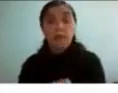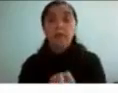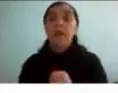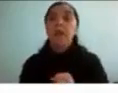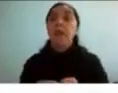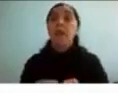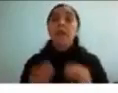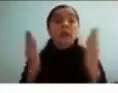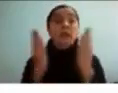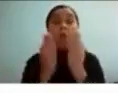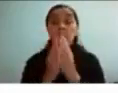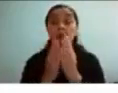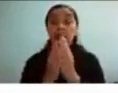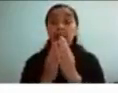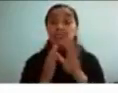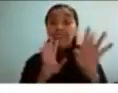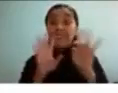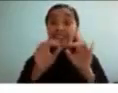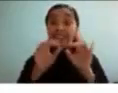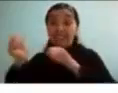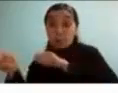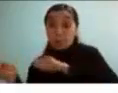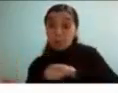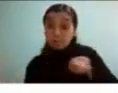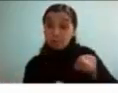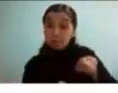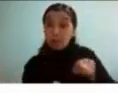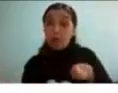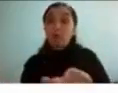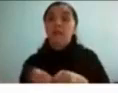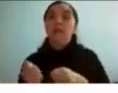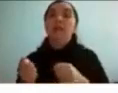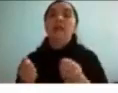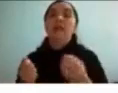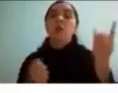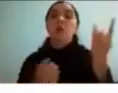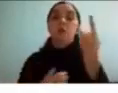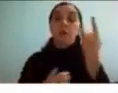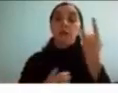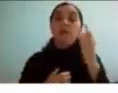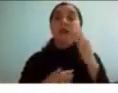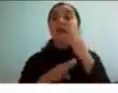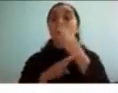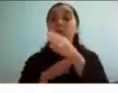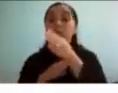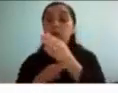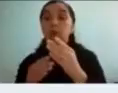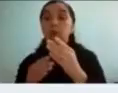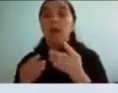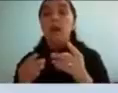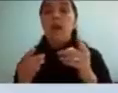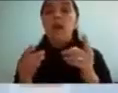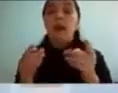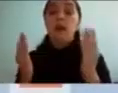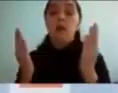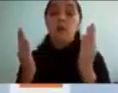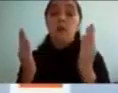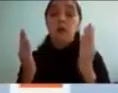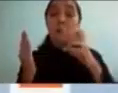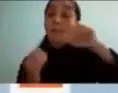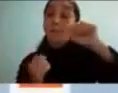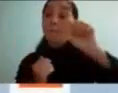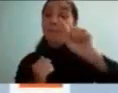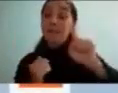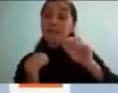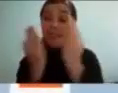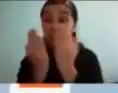selección de hockey durante toda la universidad y después me metí a una pasantía y me metí a la pasantía en el centro